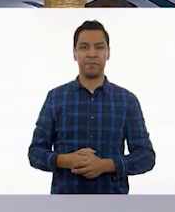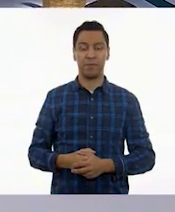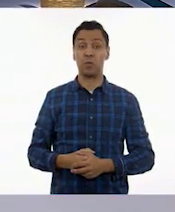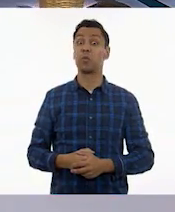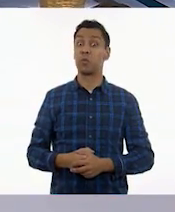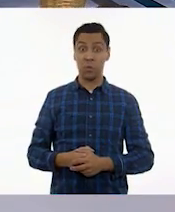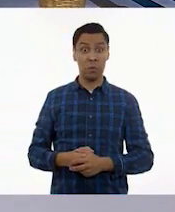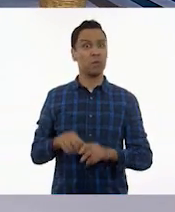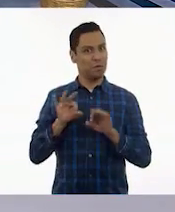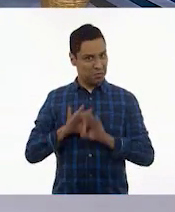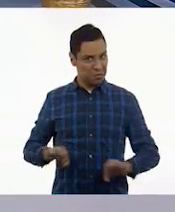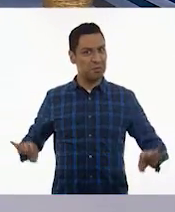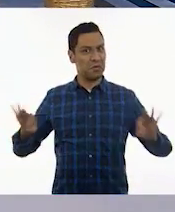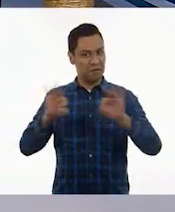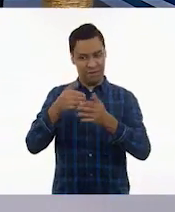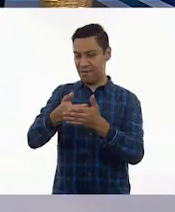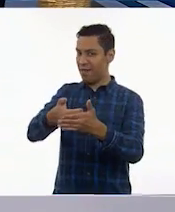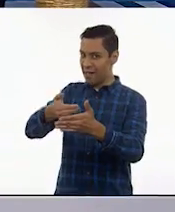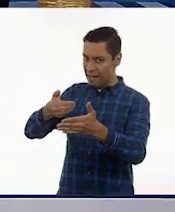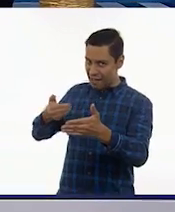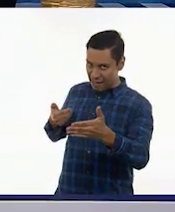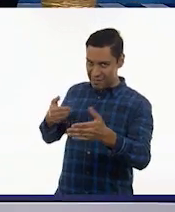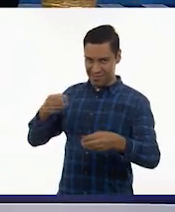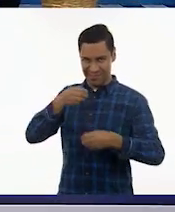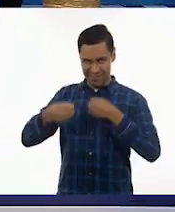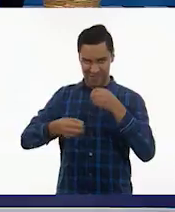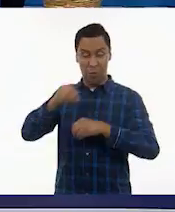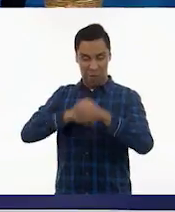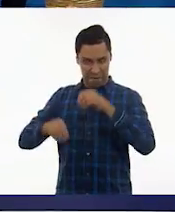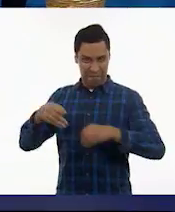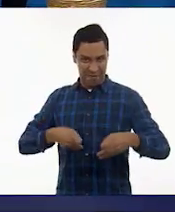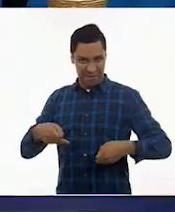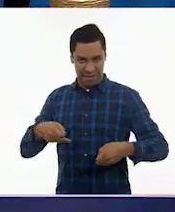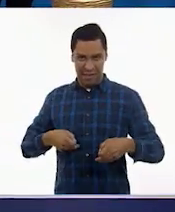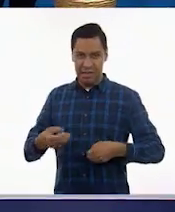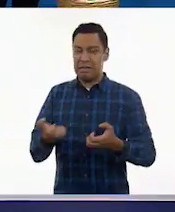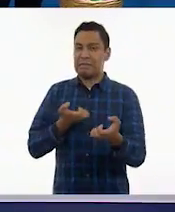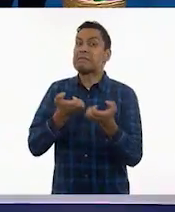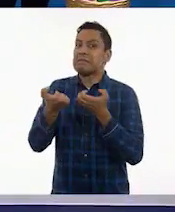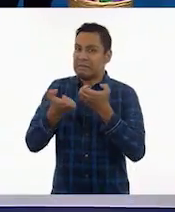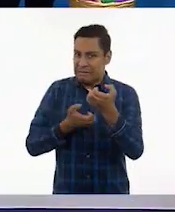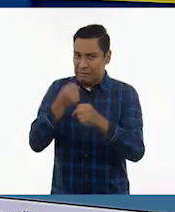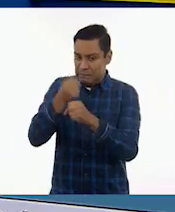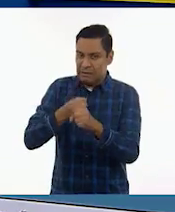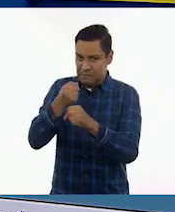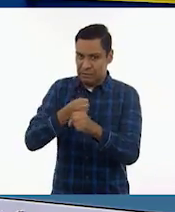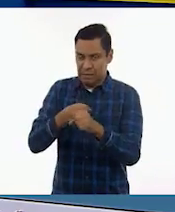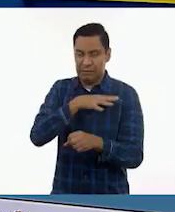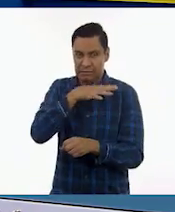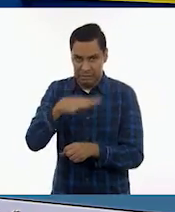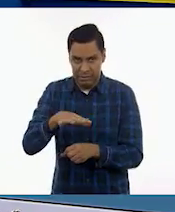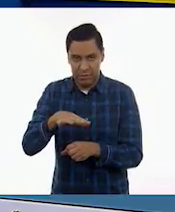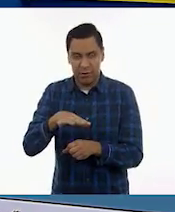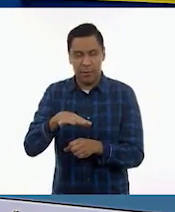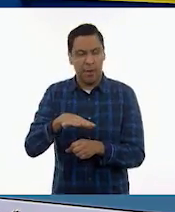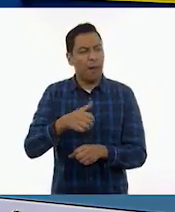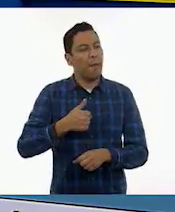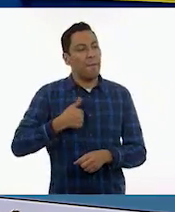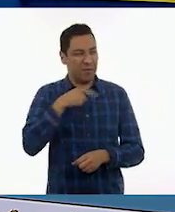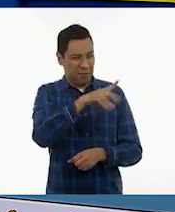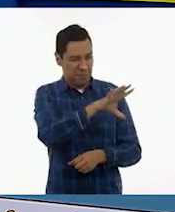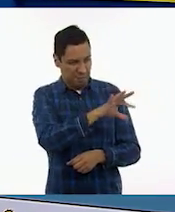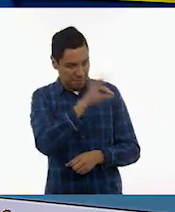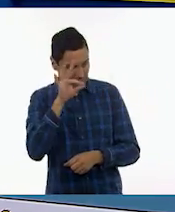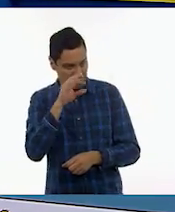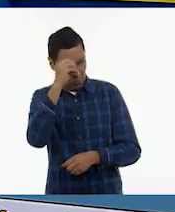¿Qué importantes son los ensayos generales? Son importantísimos, y yo quiero aprovechar tu inteligente comentario para reforzar